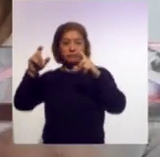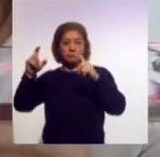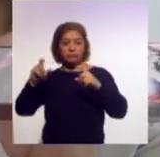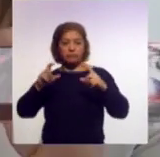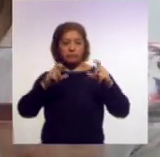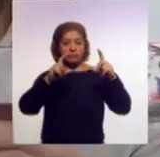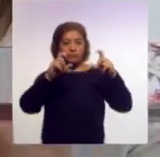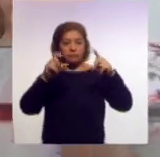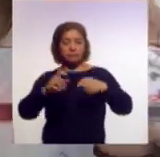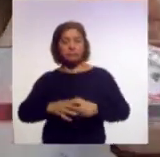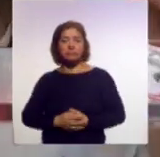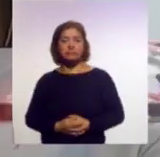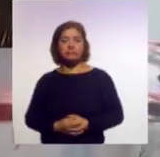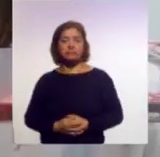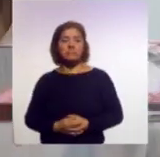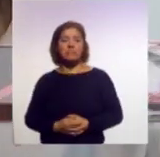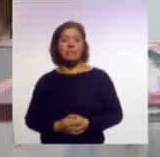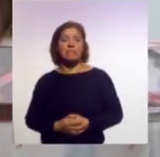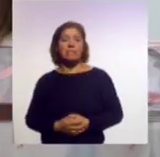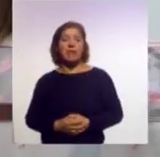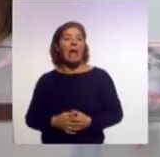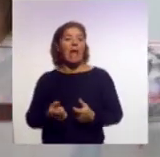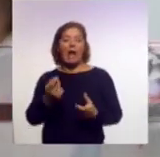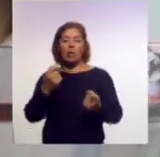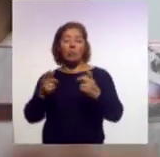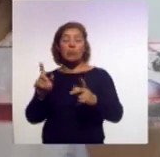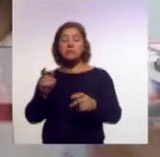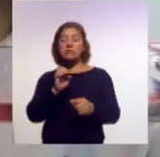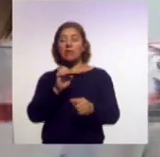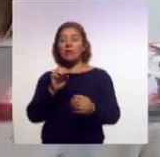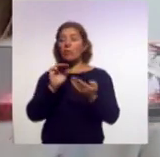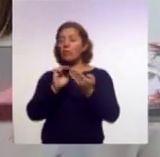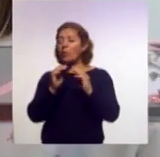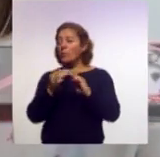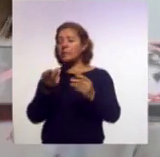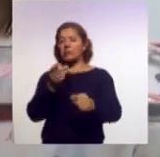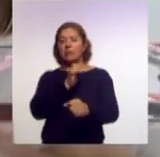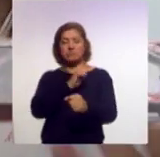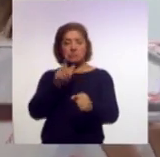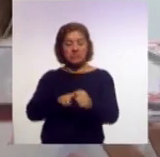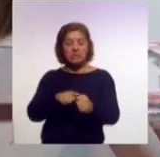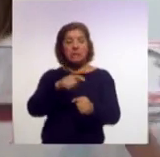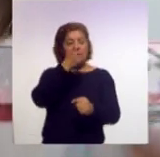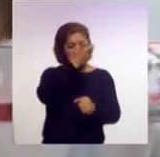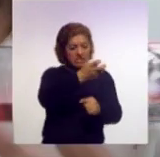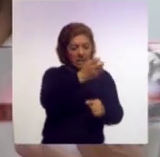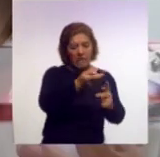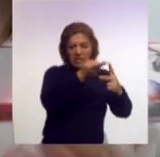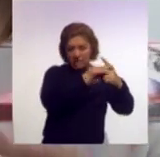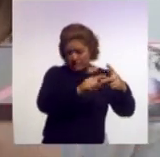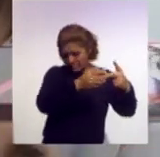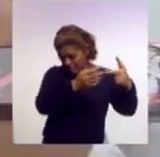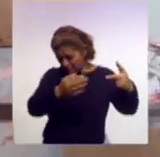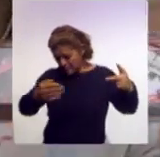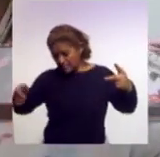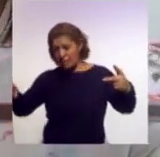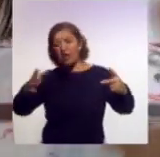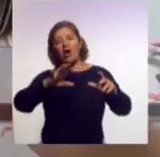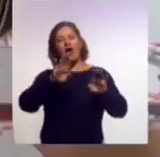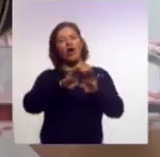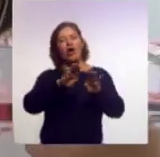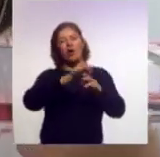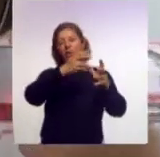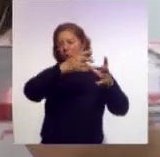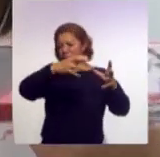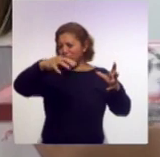algunas en específico con algún momento especial y a partir de esa pieza desarrollar toda la obra por ejemplo toda la